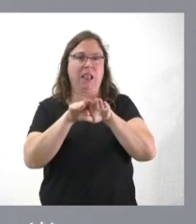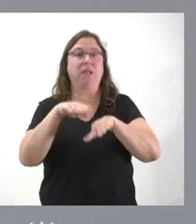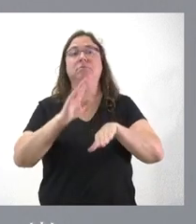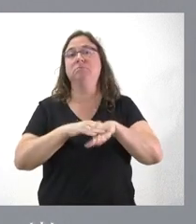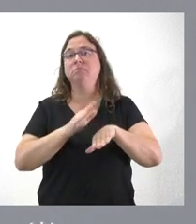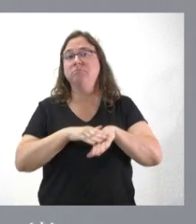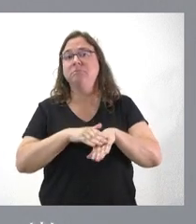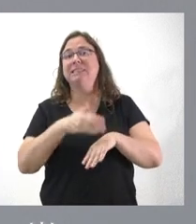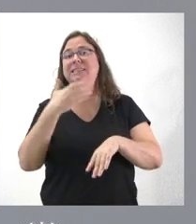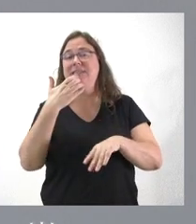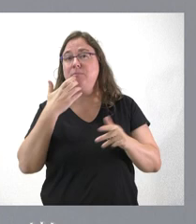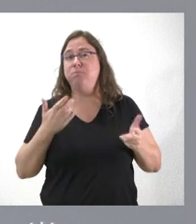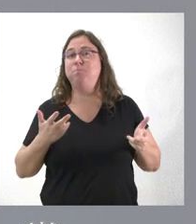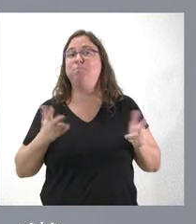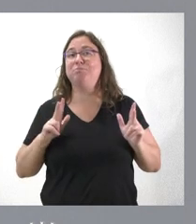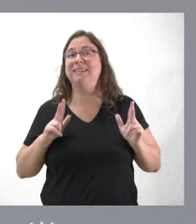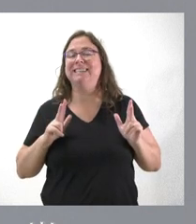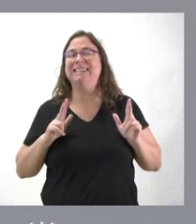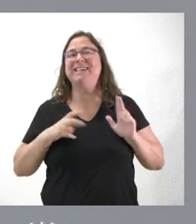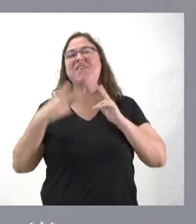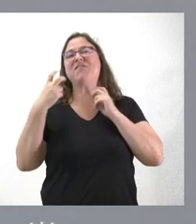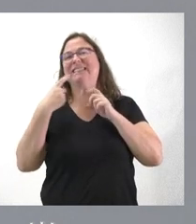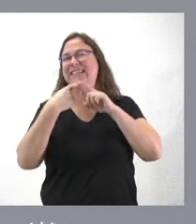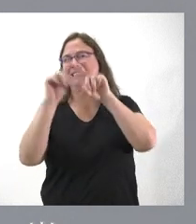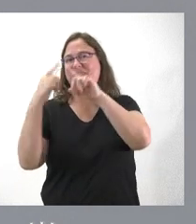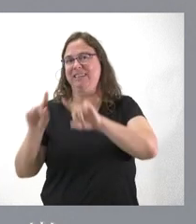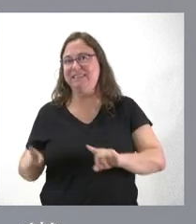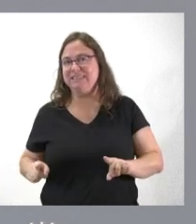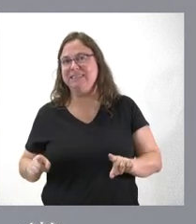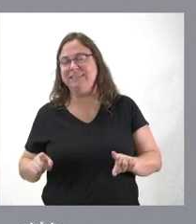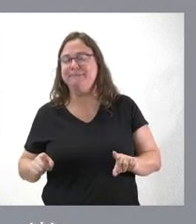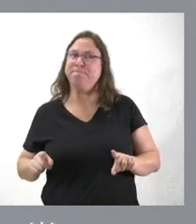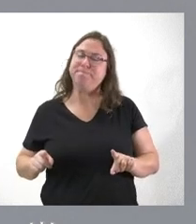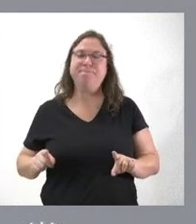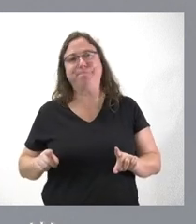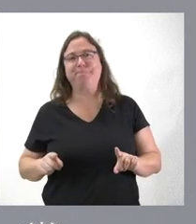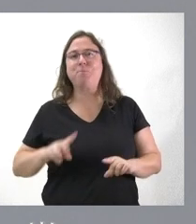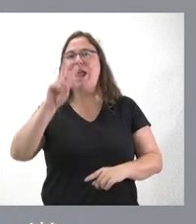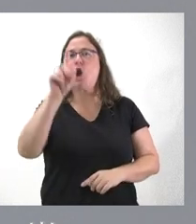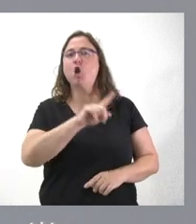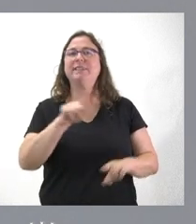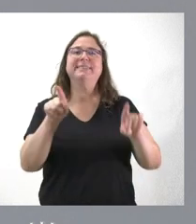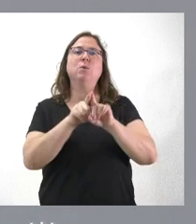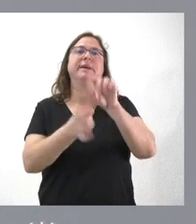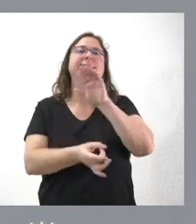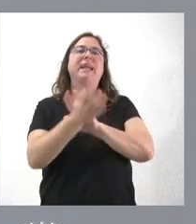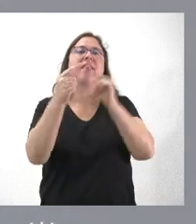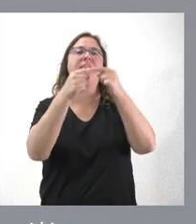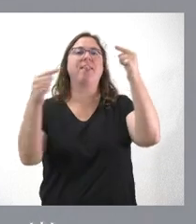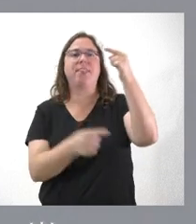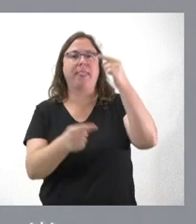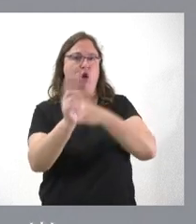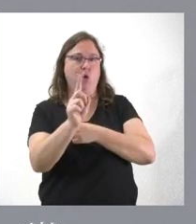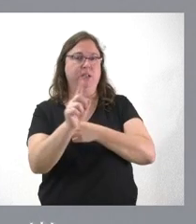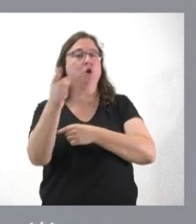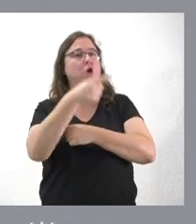que se permita un régimen fiscal diferenciado no lleva asociado en ningún caso la creación de desigualdades. Por nosotros,